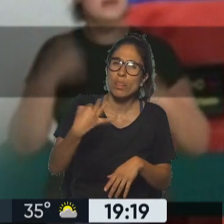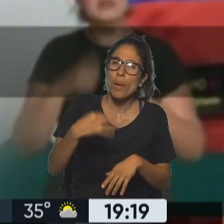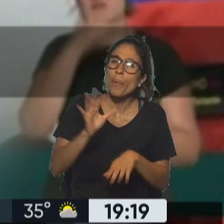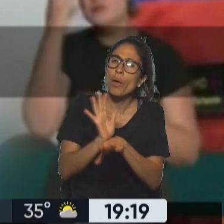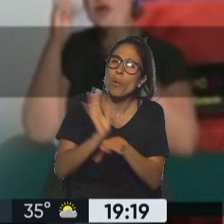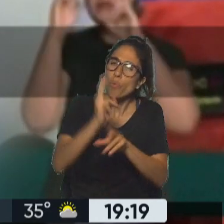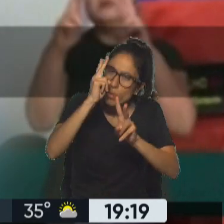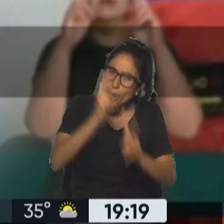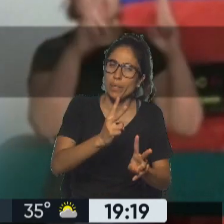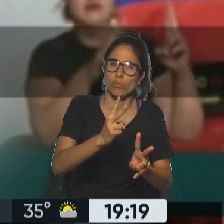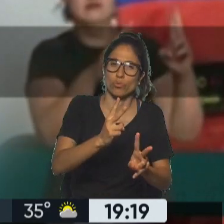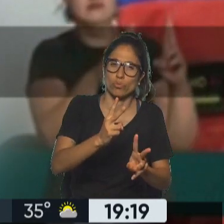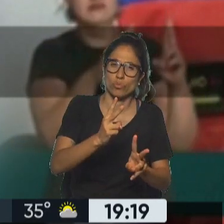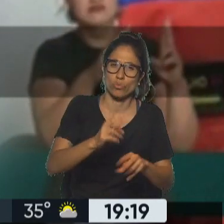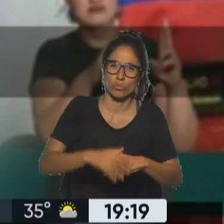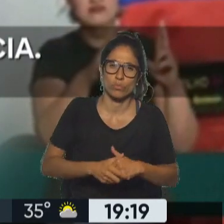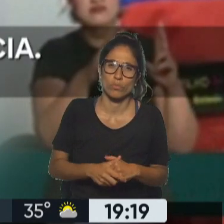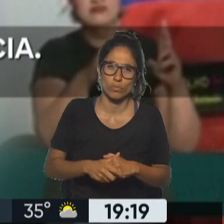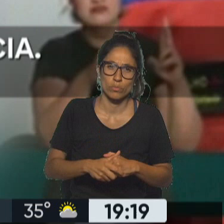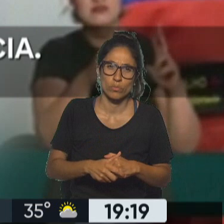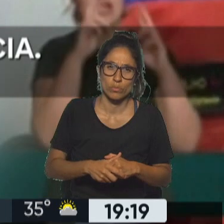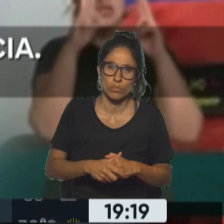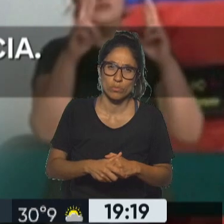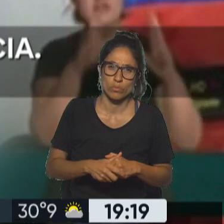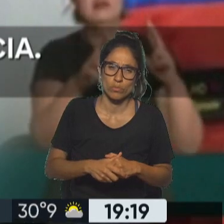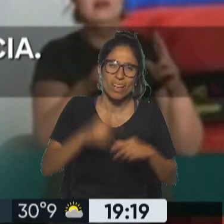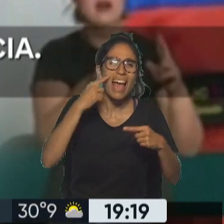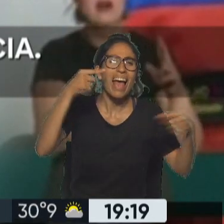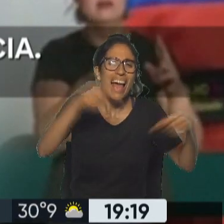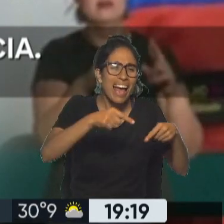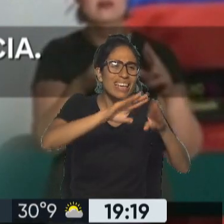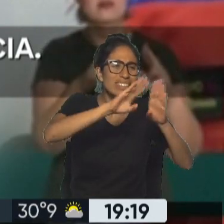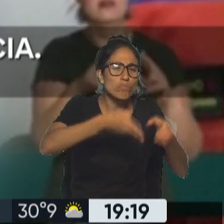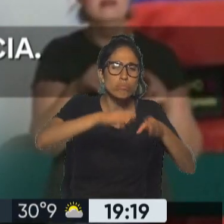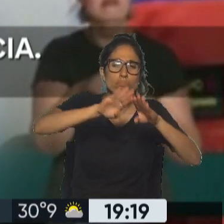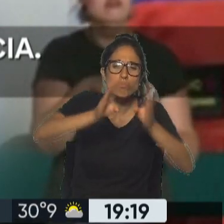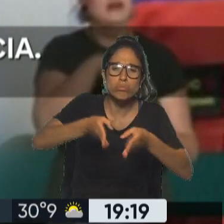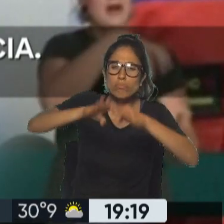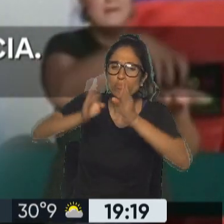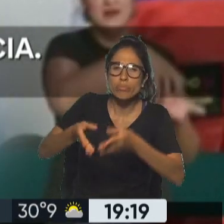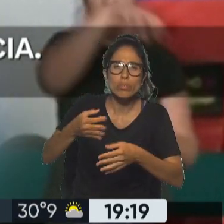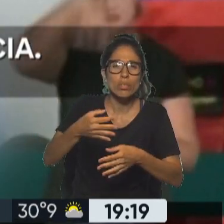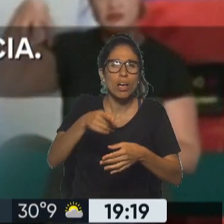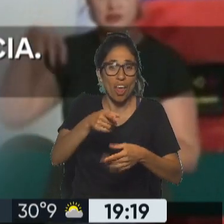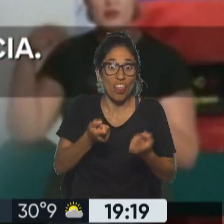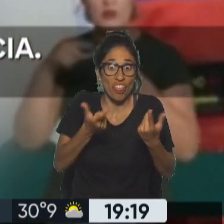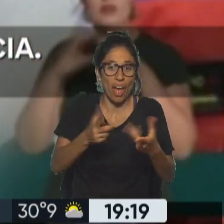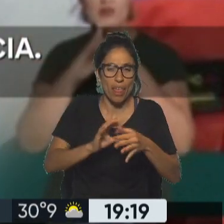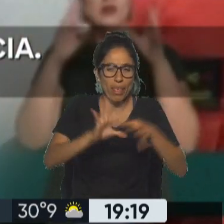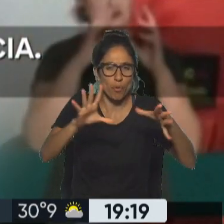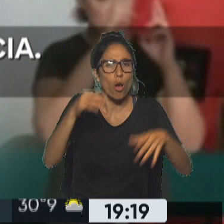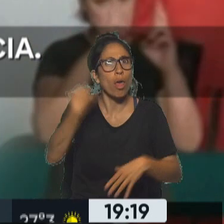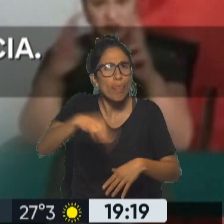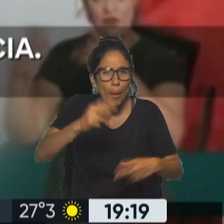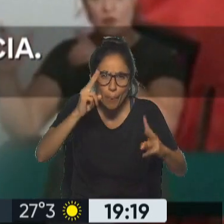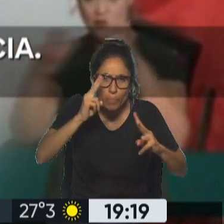respetan las instituciones que fueron creadas para fortalecer la democracia y esas